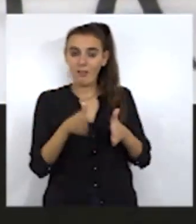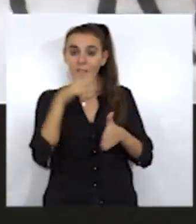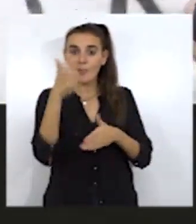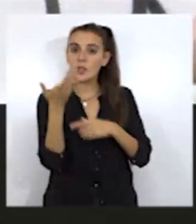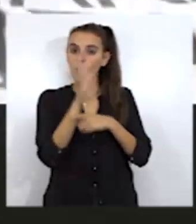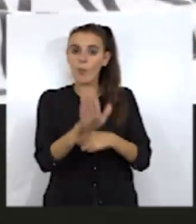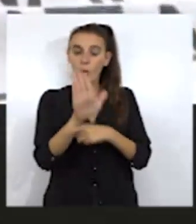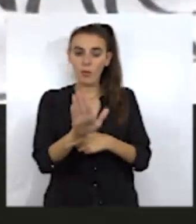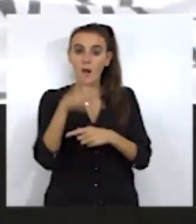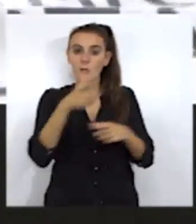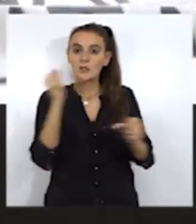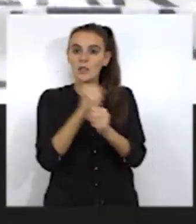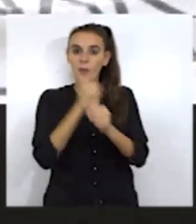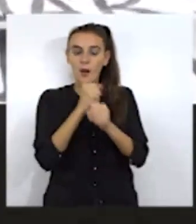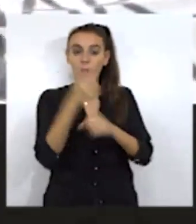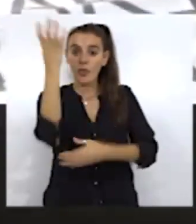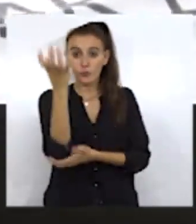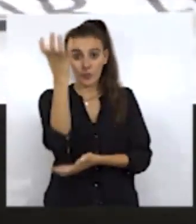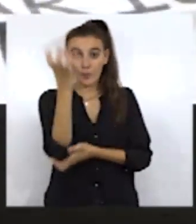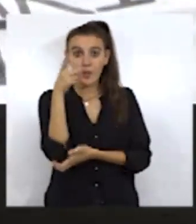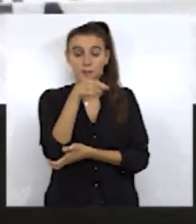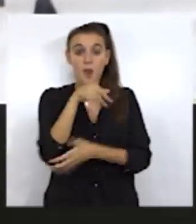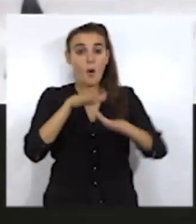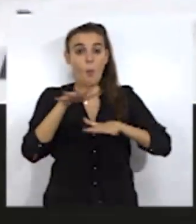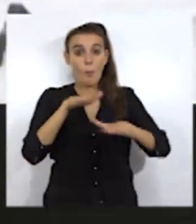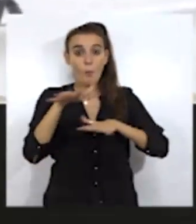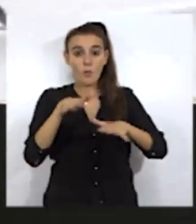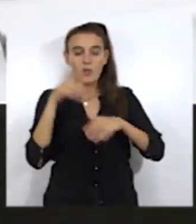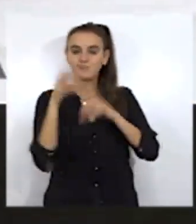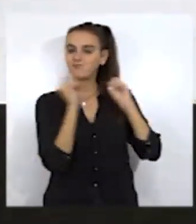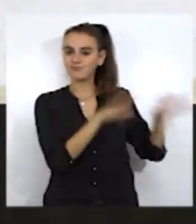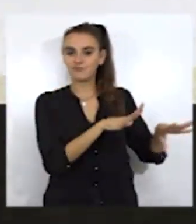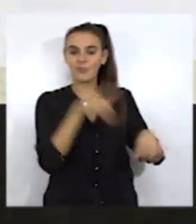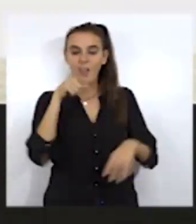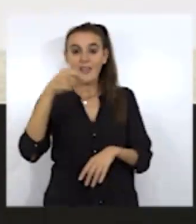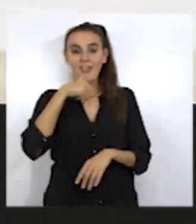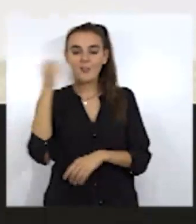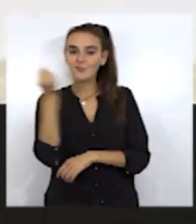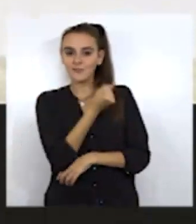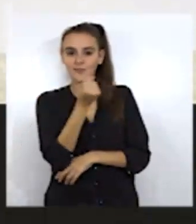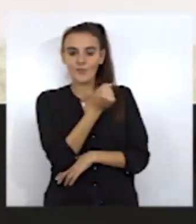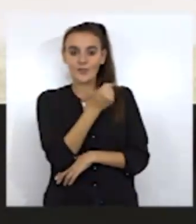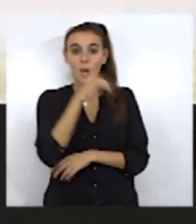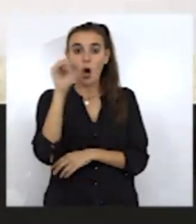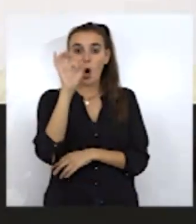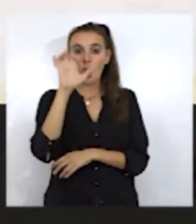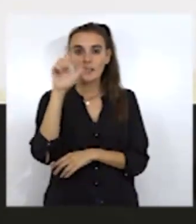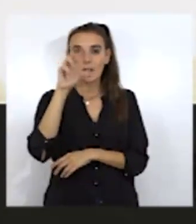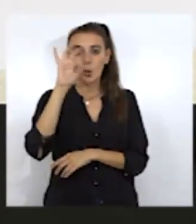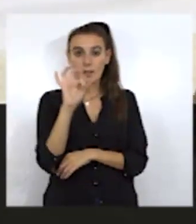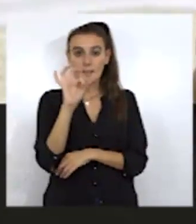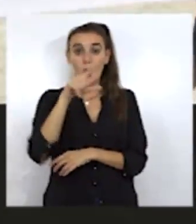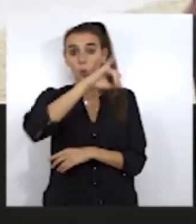Asamblea de Trabajadores de Fuerte Mendizábal y del movimiento Tu Abandono Me Puede Matar en Ceuta, José Luis Gutiérrez ha recordado algunos de